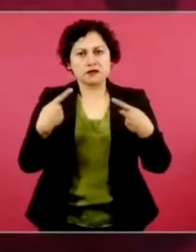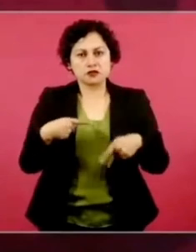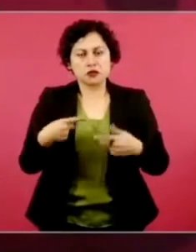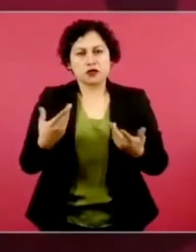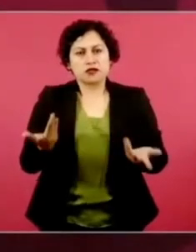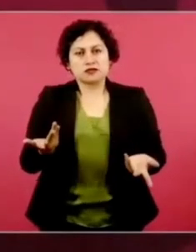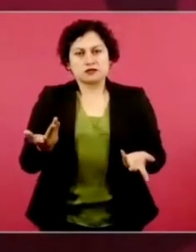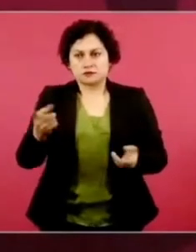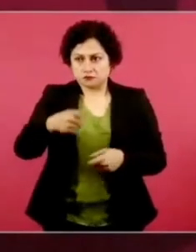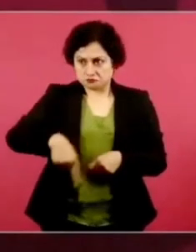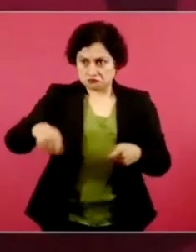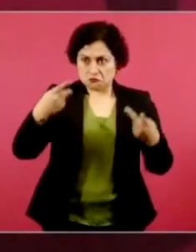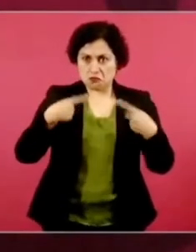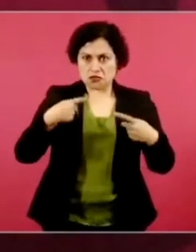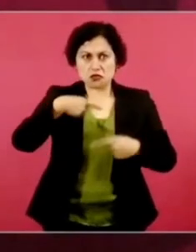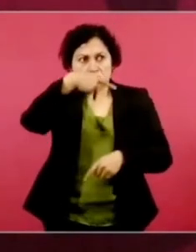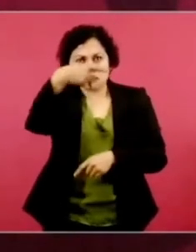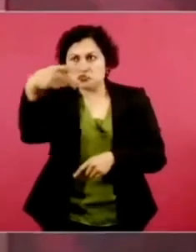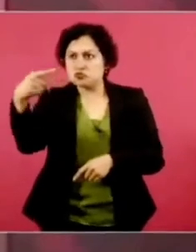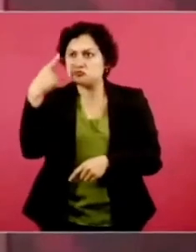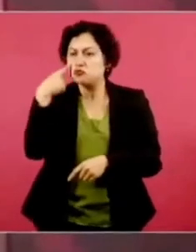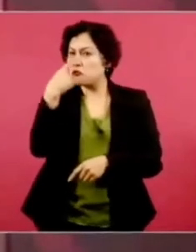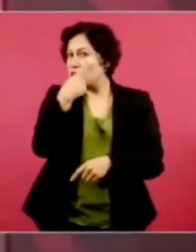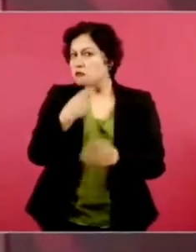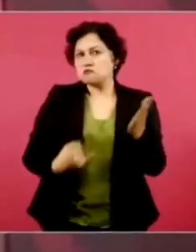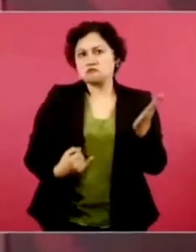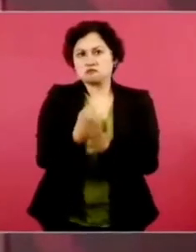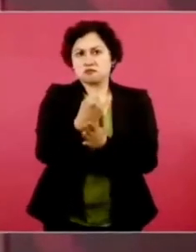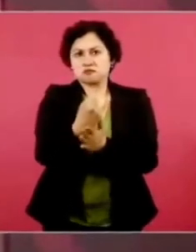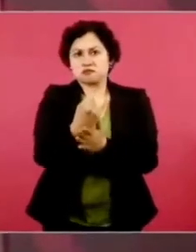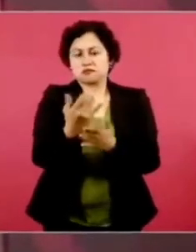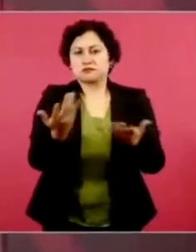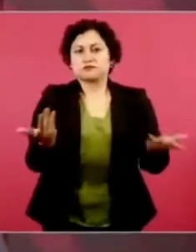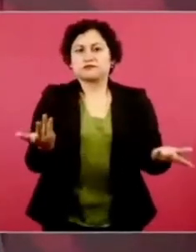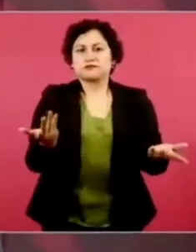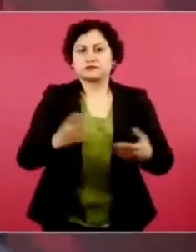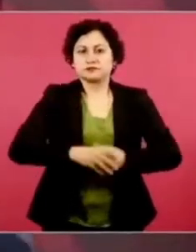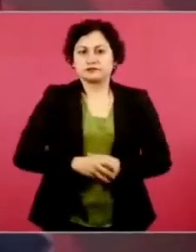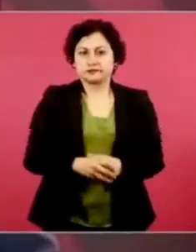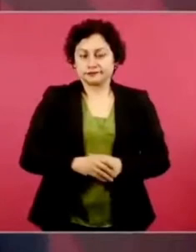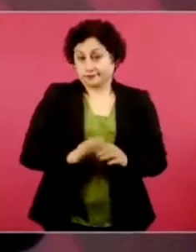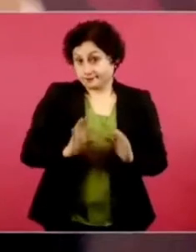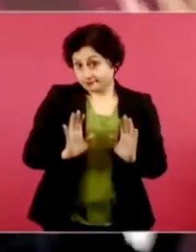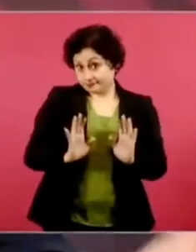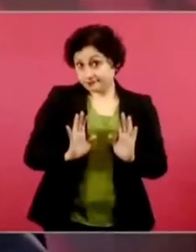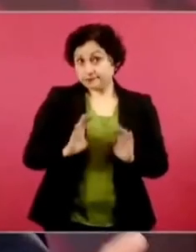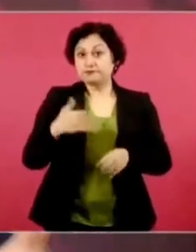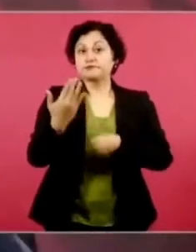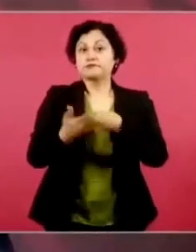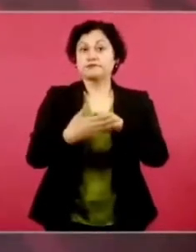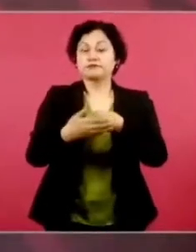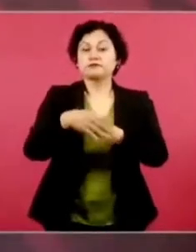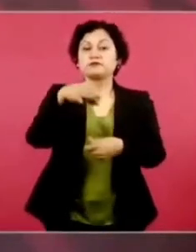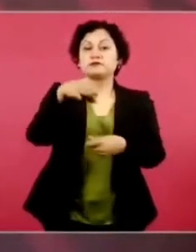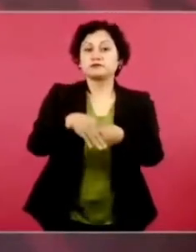mande, el que decida, pues sí, viene en la elección, es una oportunidad,